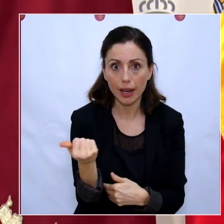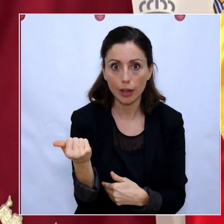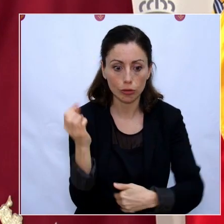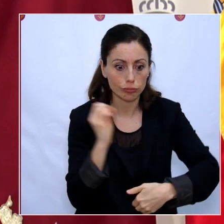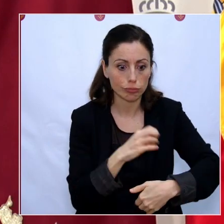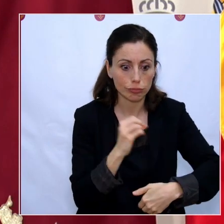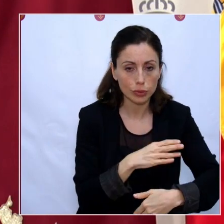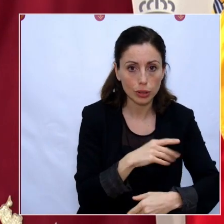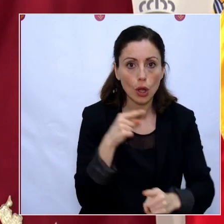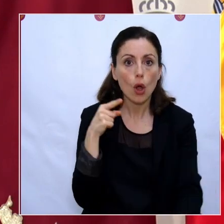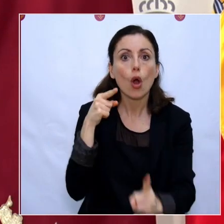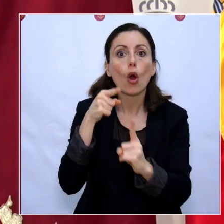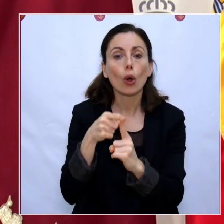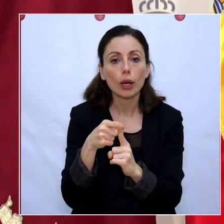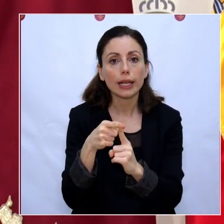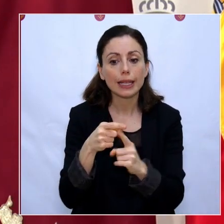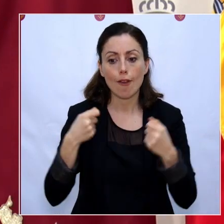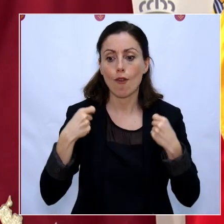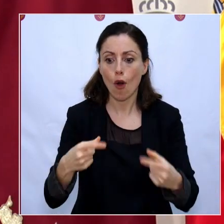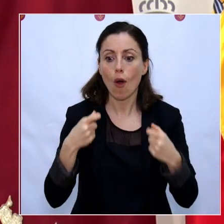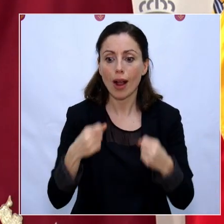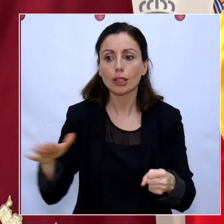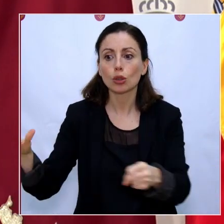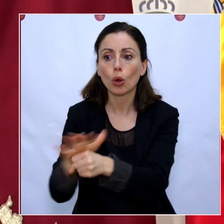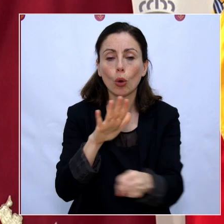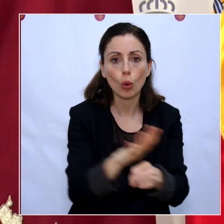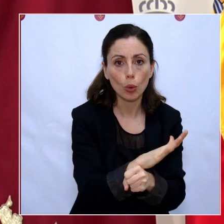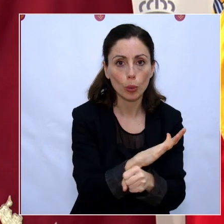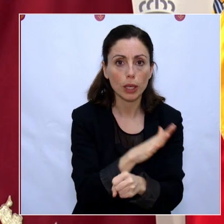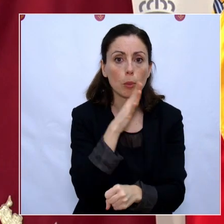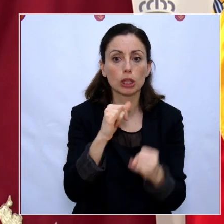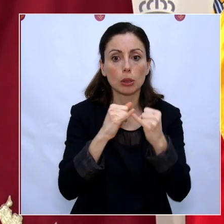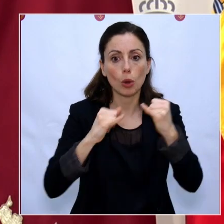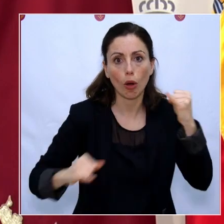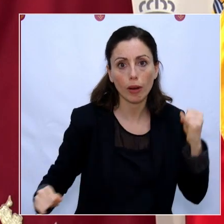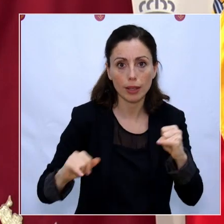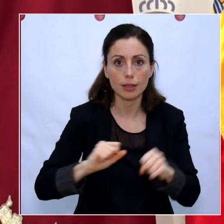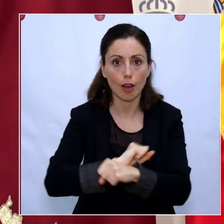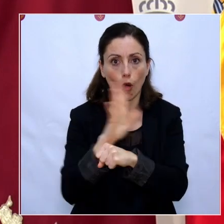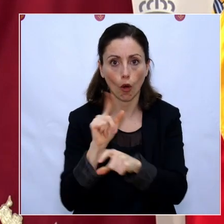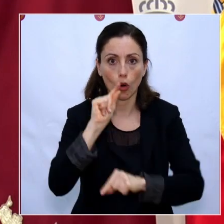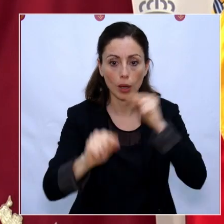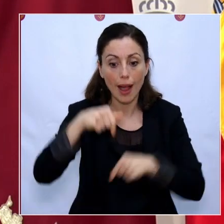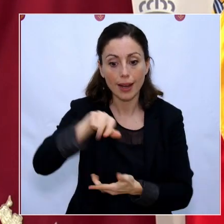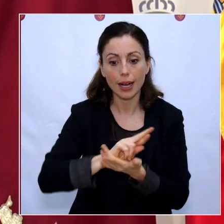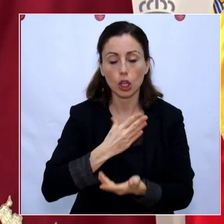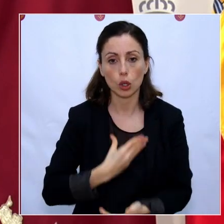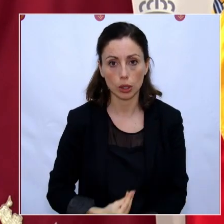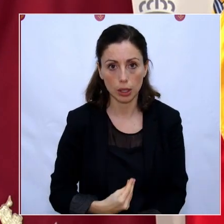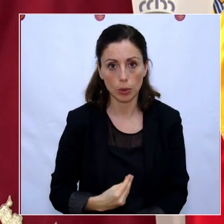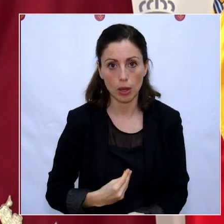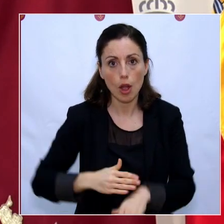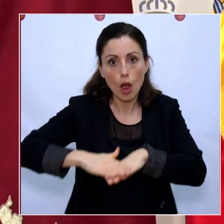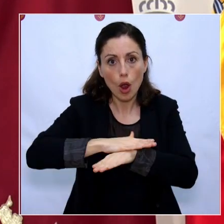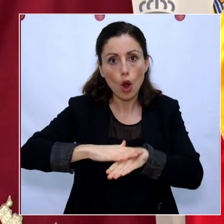a los gastos municipales generados por esta crisis del COVID-19. En la región de Murcia, el Gobierno autonómico modificará